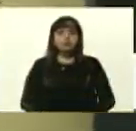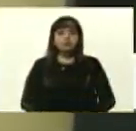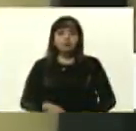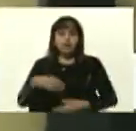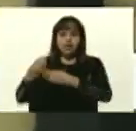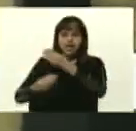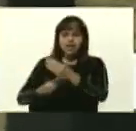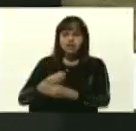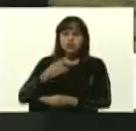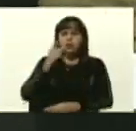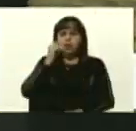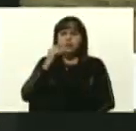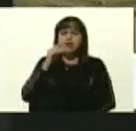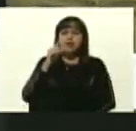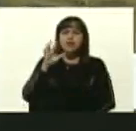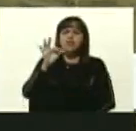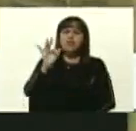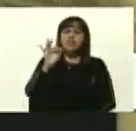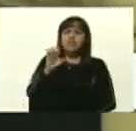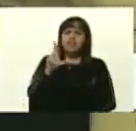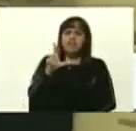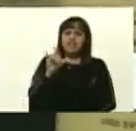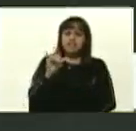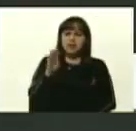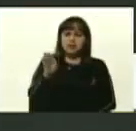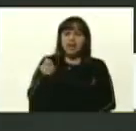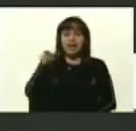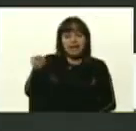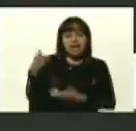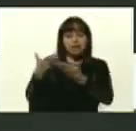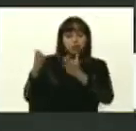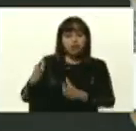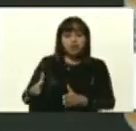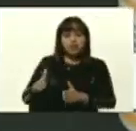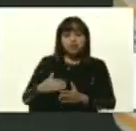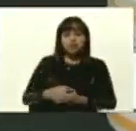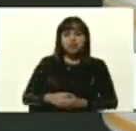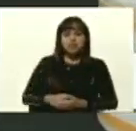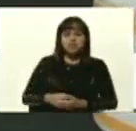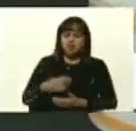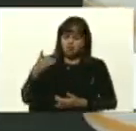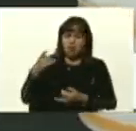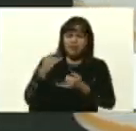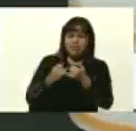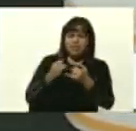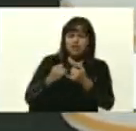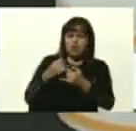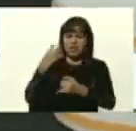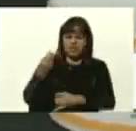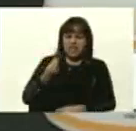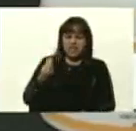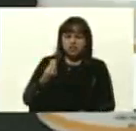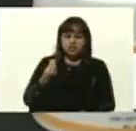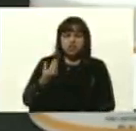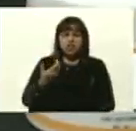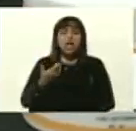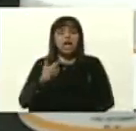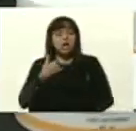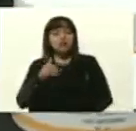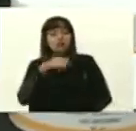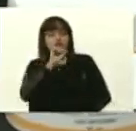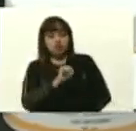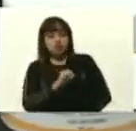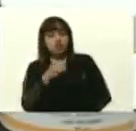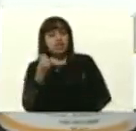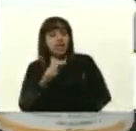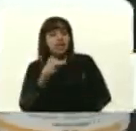Espena, estudiante Espena. todavía. ¿Ese apellido es italiano? Correcto. ¿De qué parte de Italia? Del sur de Italia. ¿Del